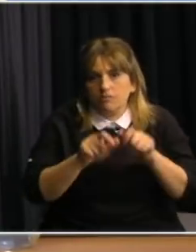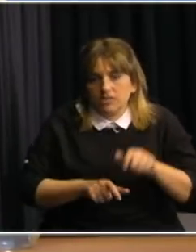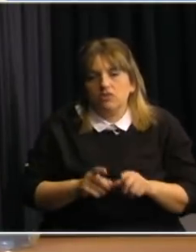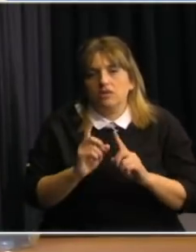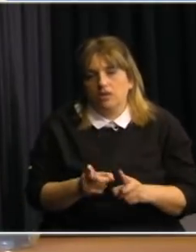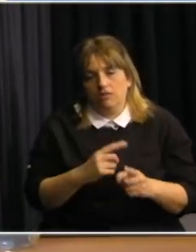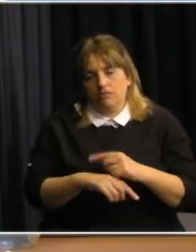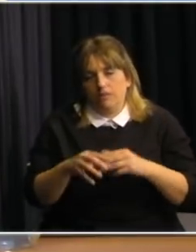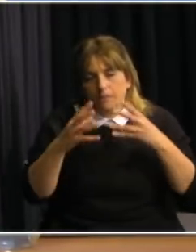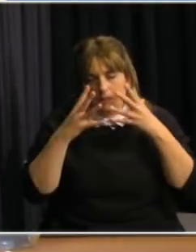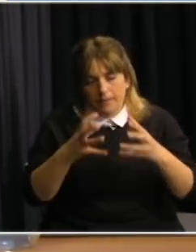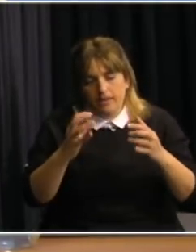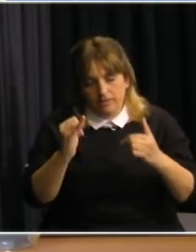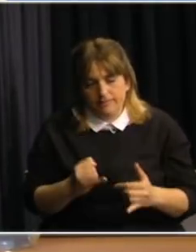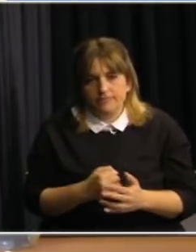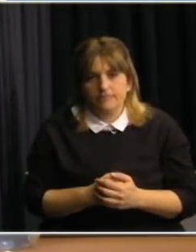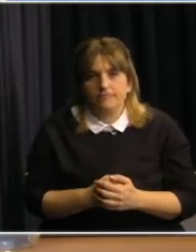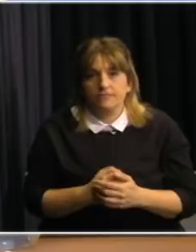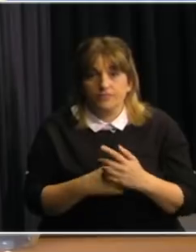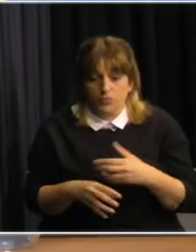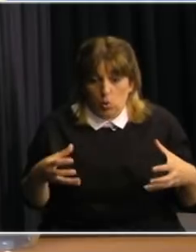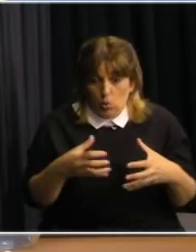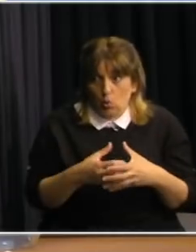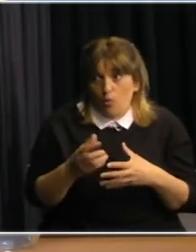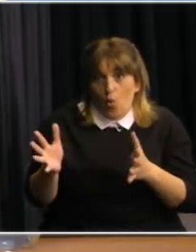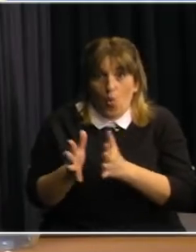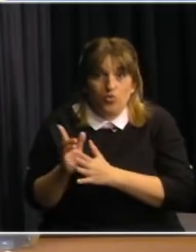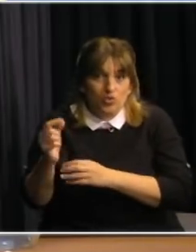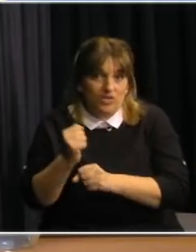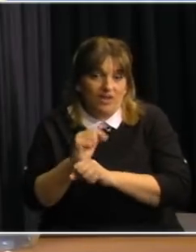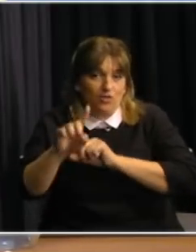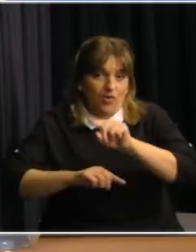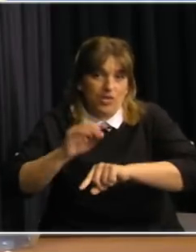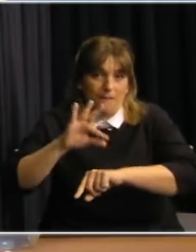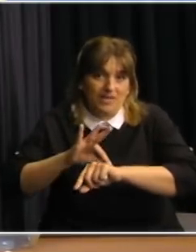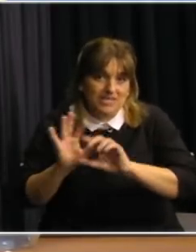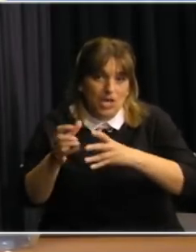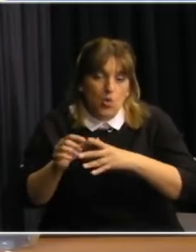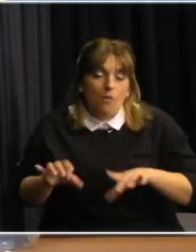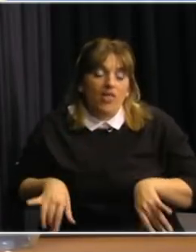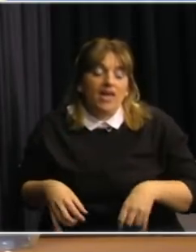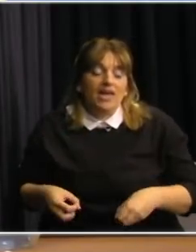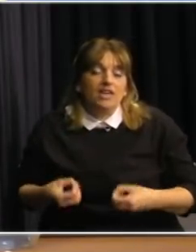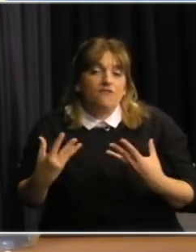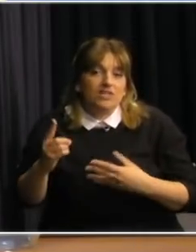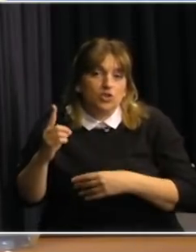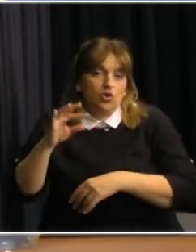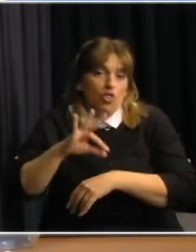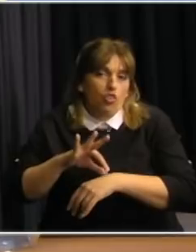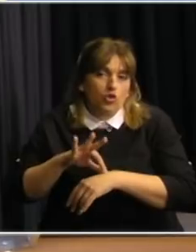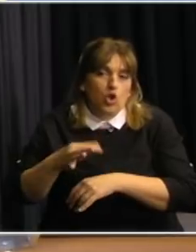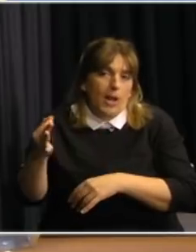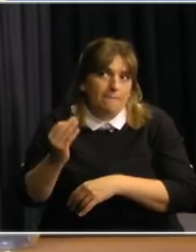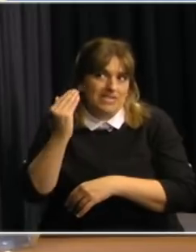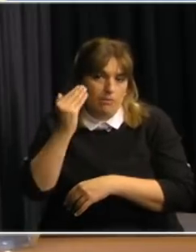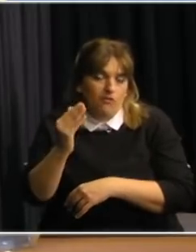El grupo asesor, junto a la Cátedra de Enfermedades Infecciosas de la Facultad de Medicina, dirigida por el profesor Medina, está